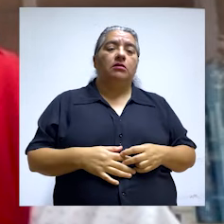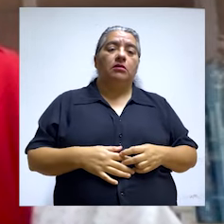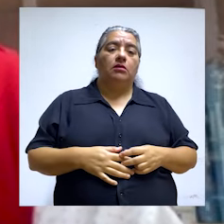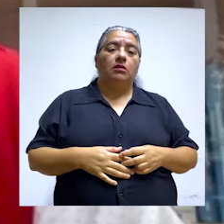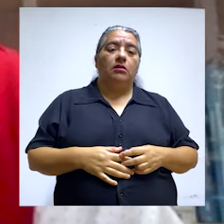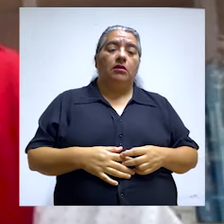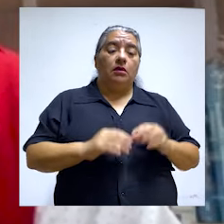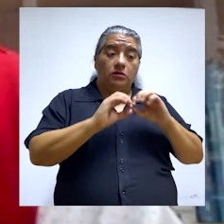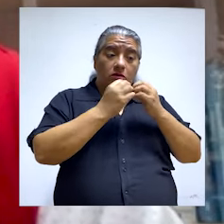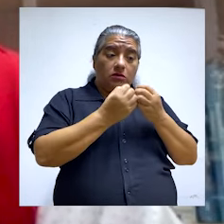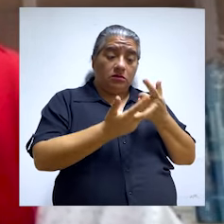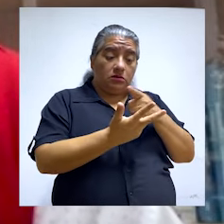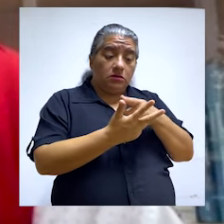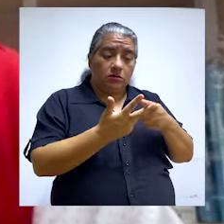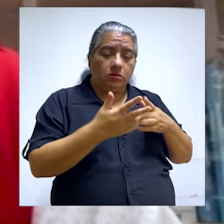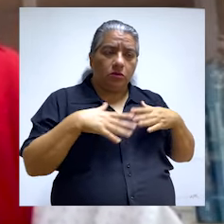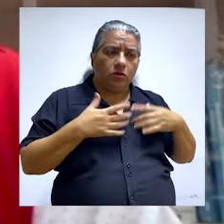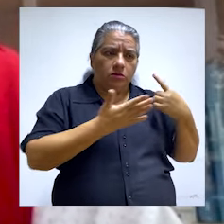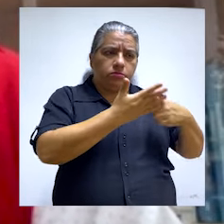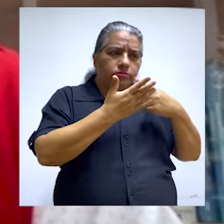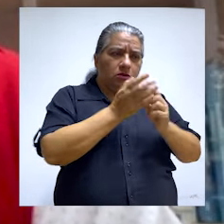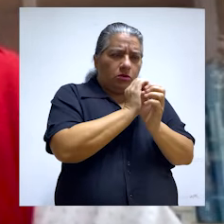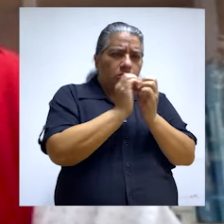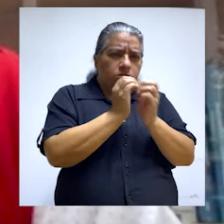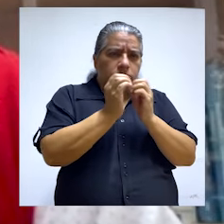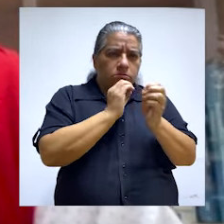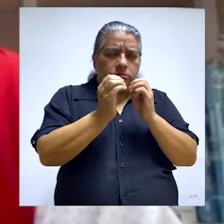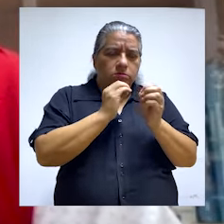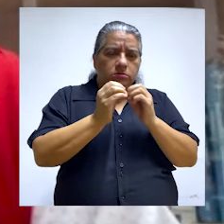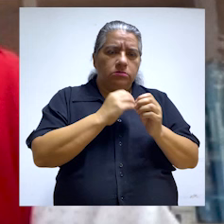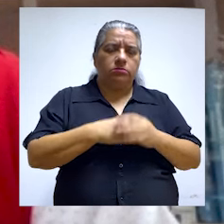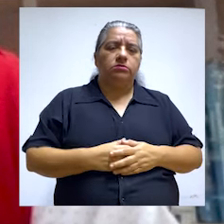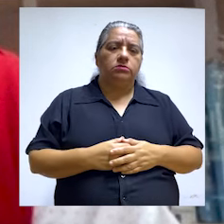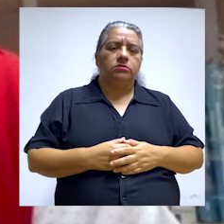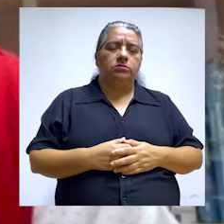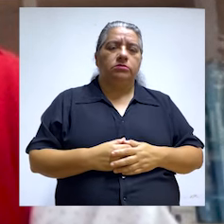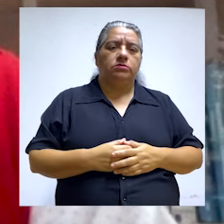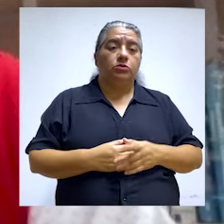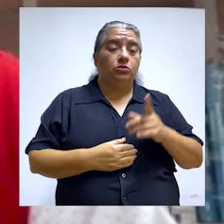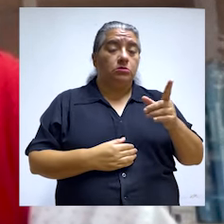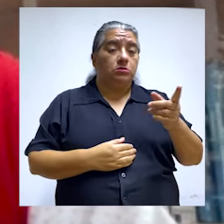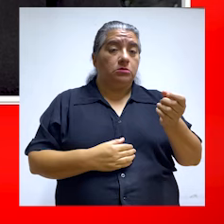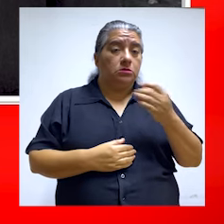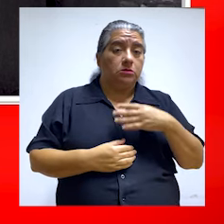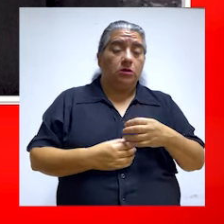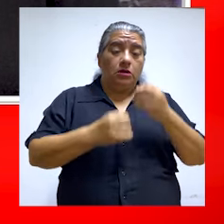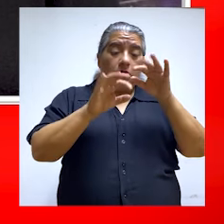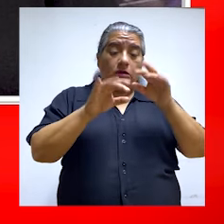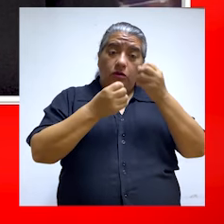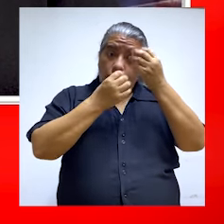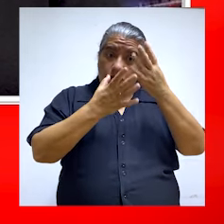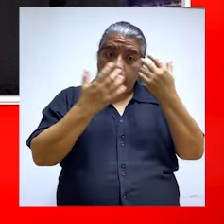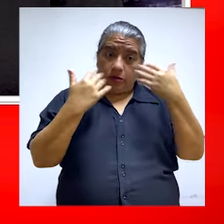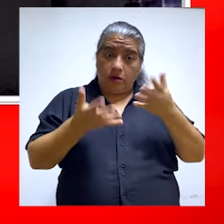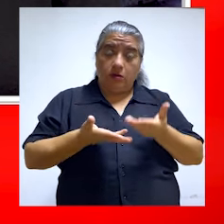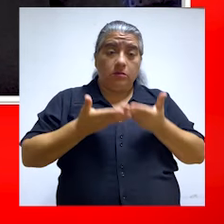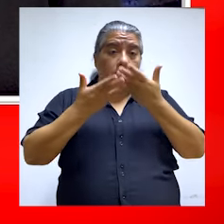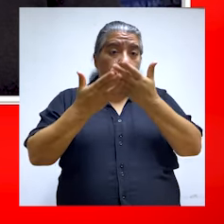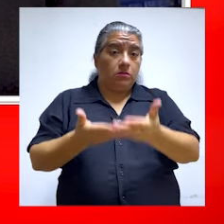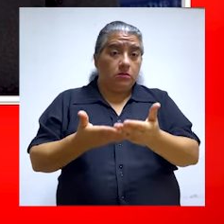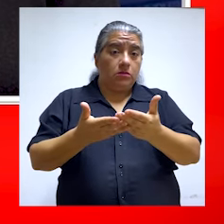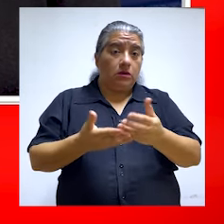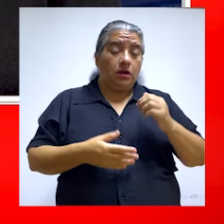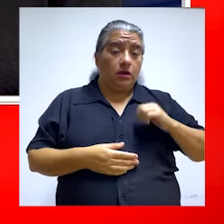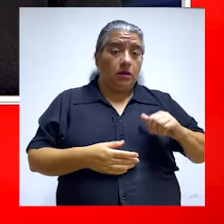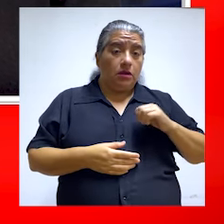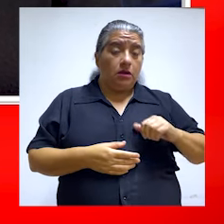indicaba, que las entidades puedan adoptar estas acciones y puedan superarse estas situaciones adversas identificadas. Usted menciona que el informe ya ha sido